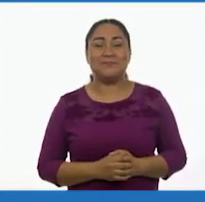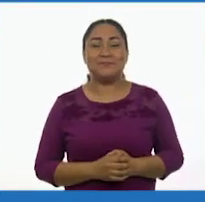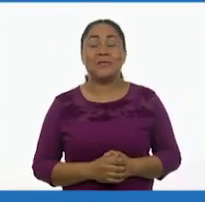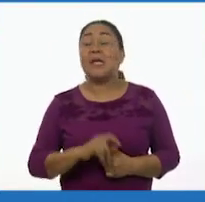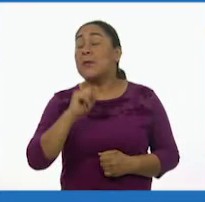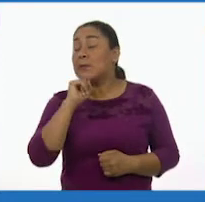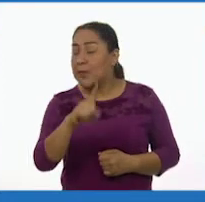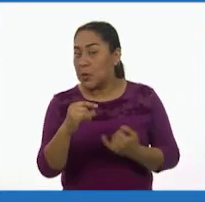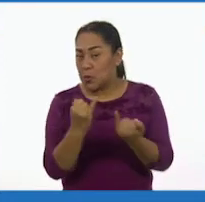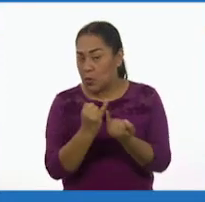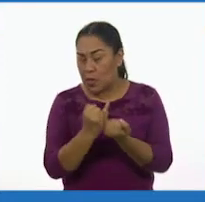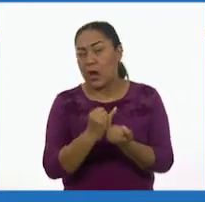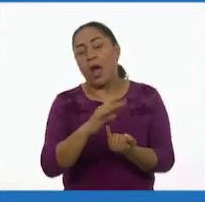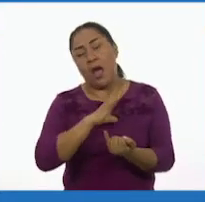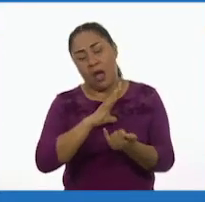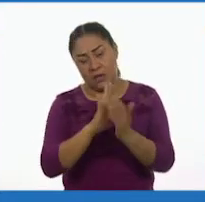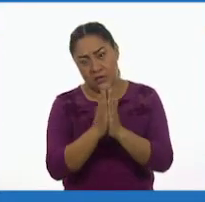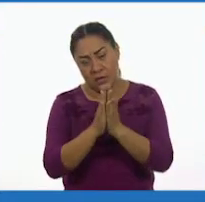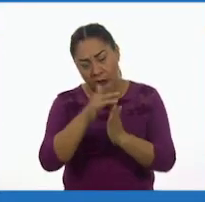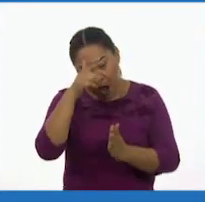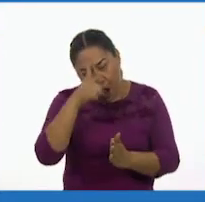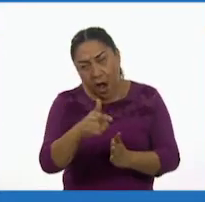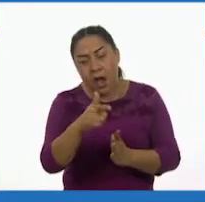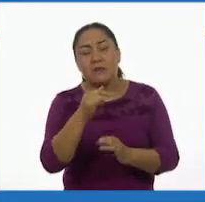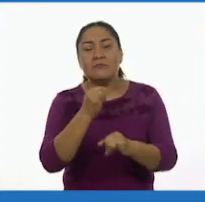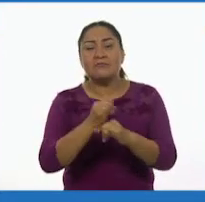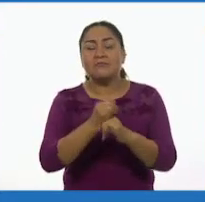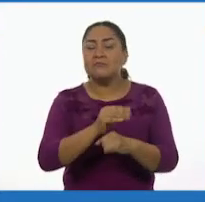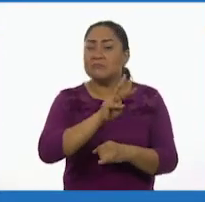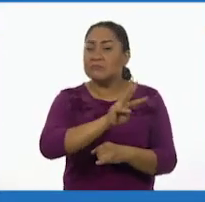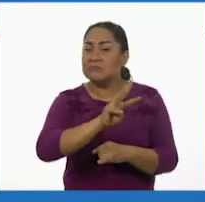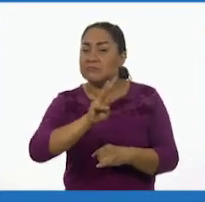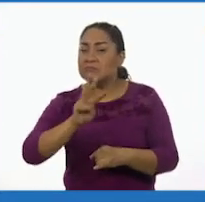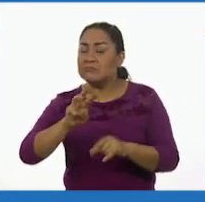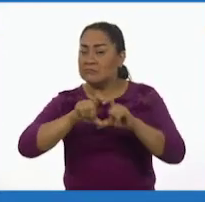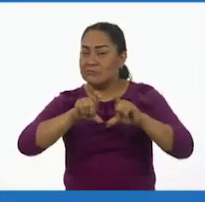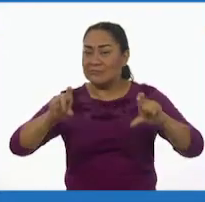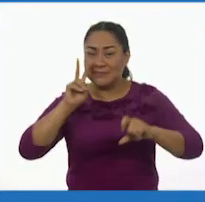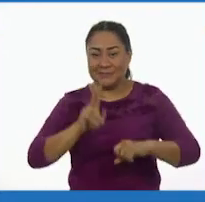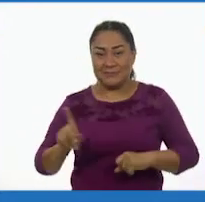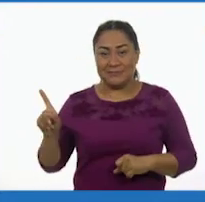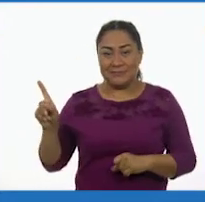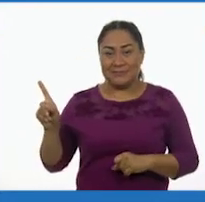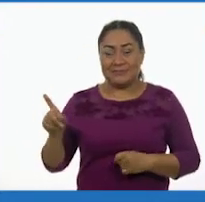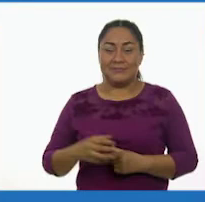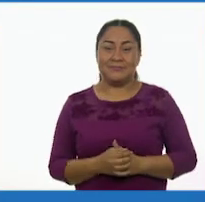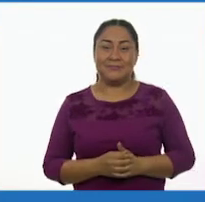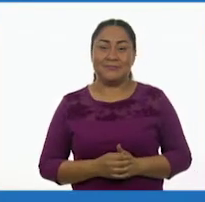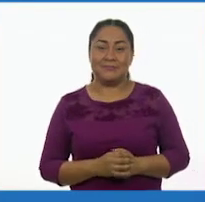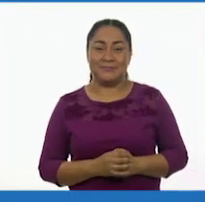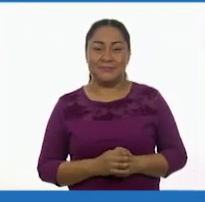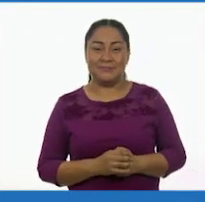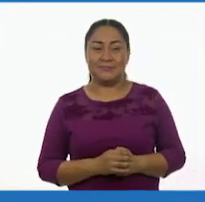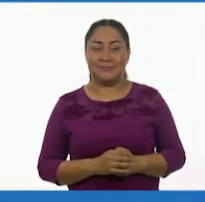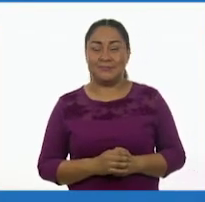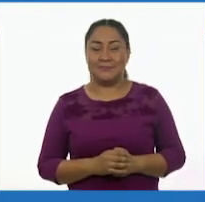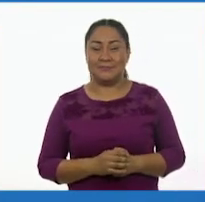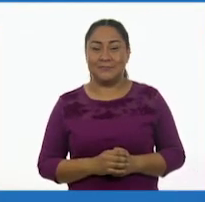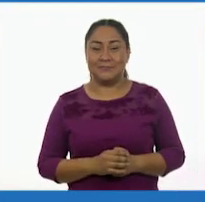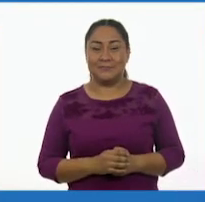También puedes encontrar los libros de texto en la página conalitej.sep.gov.me.